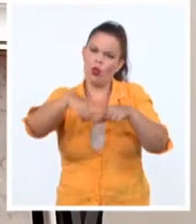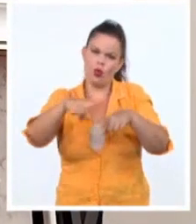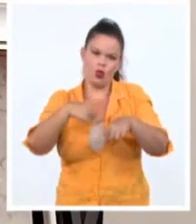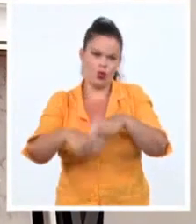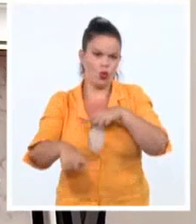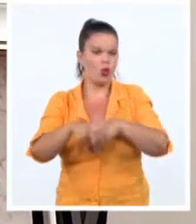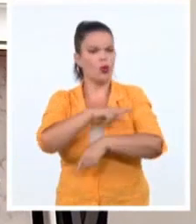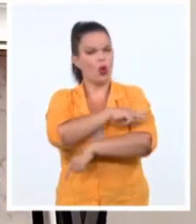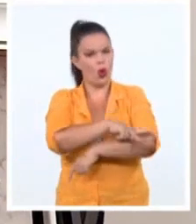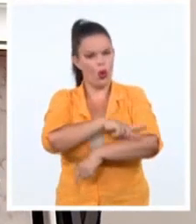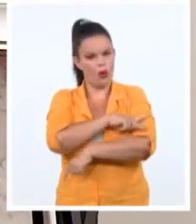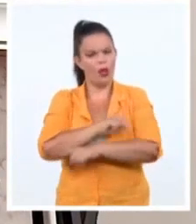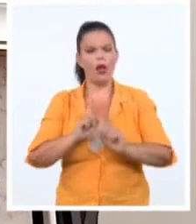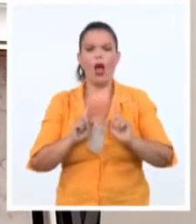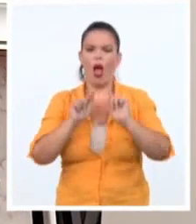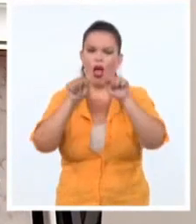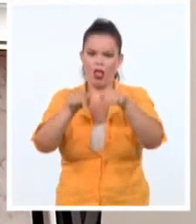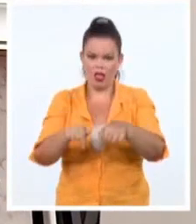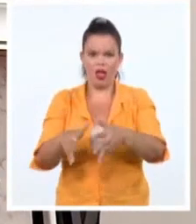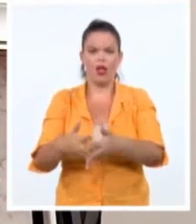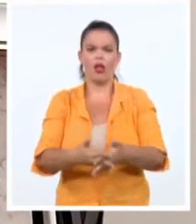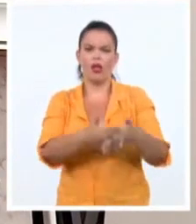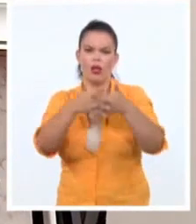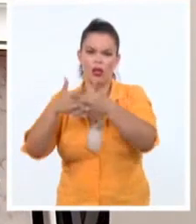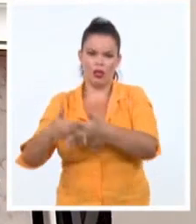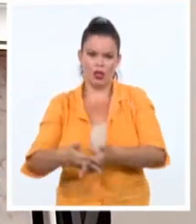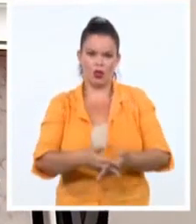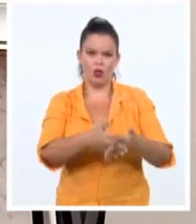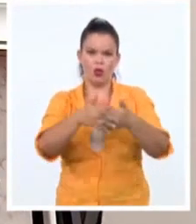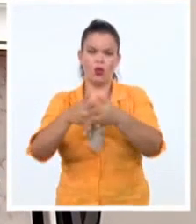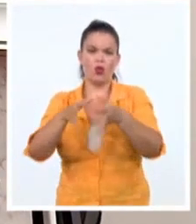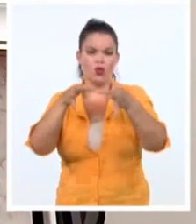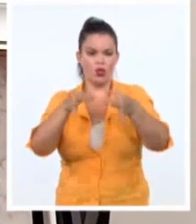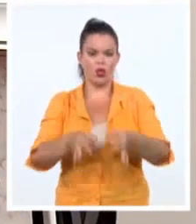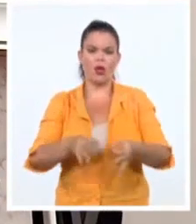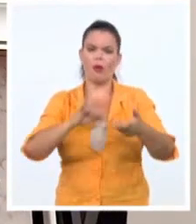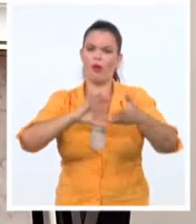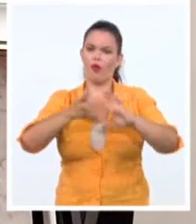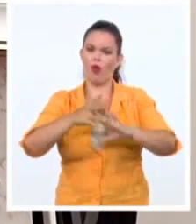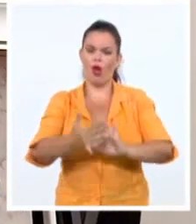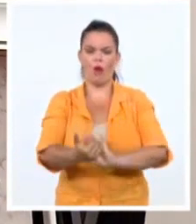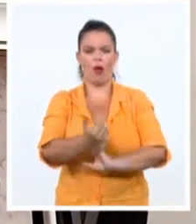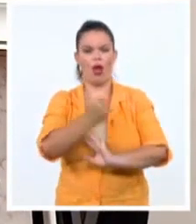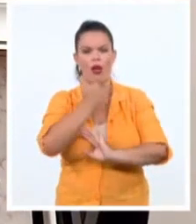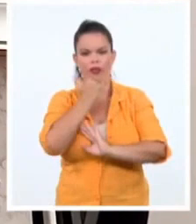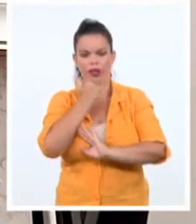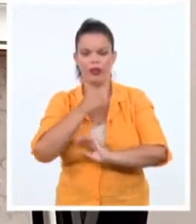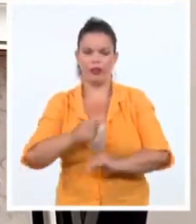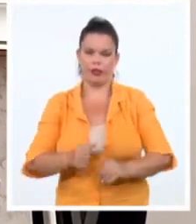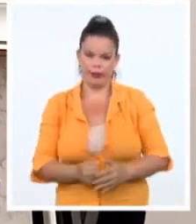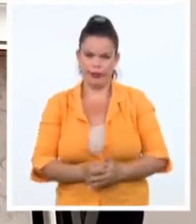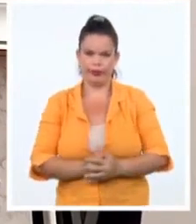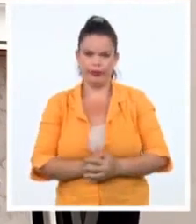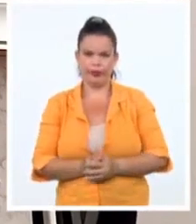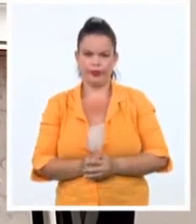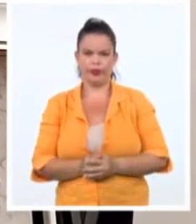ejemplos donde estas acciones de la guerra no convencional se han llevado adelante.